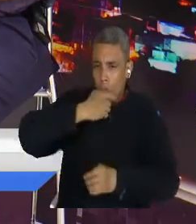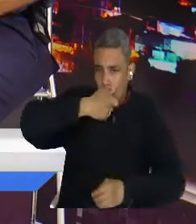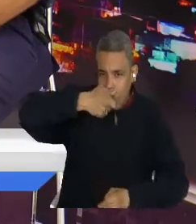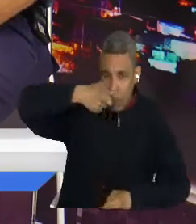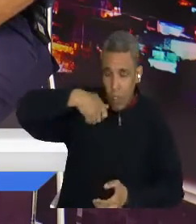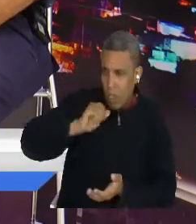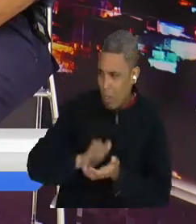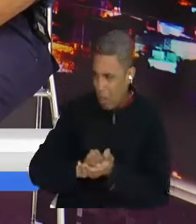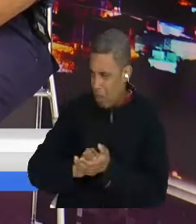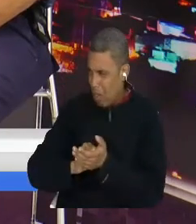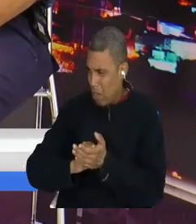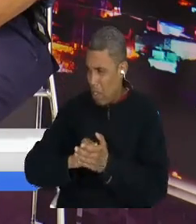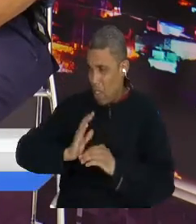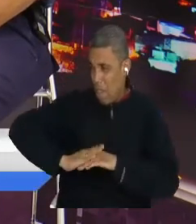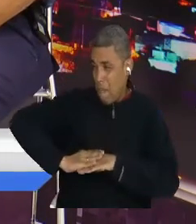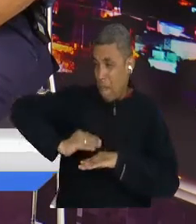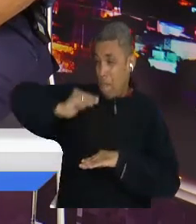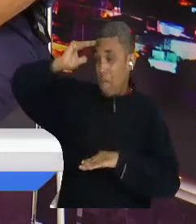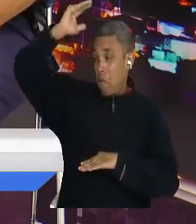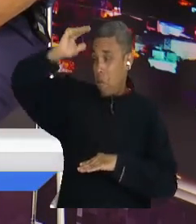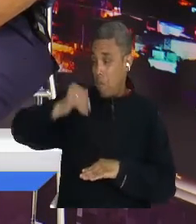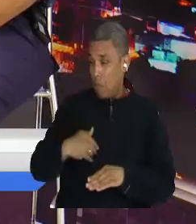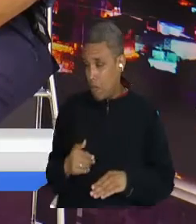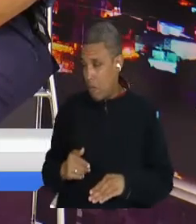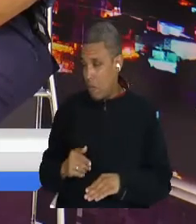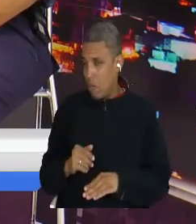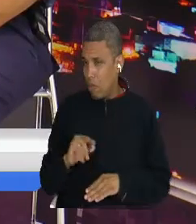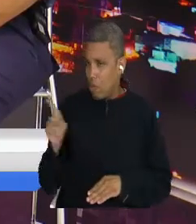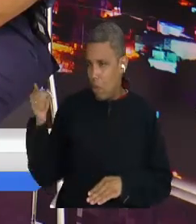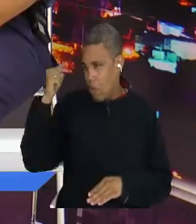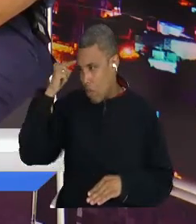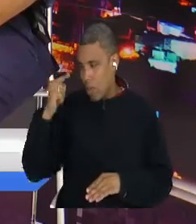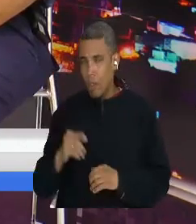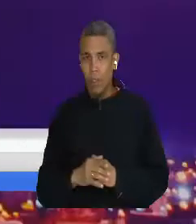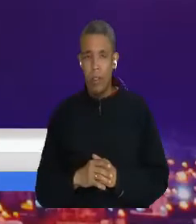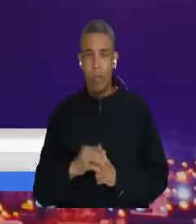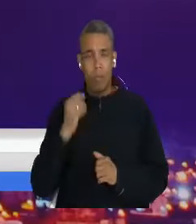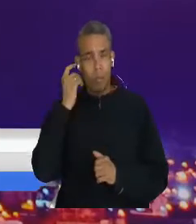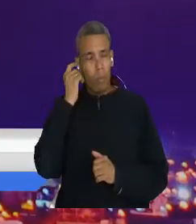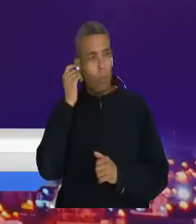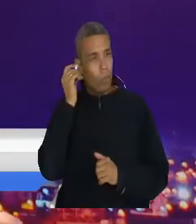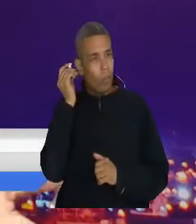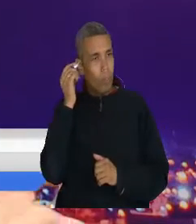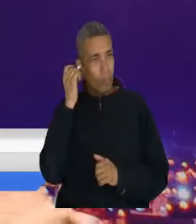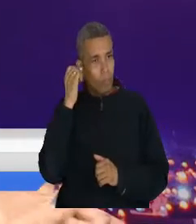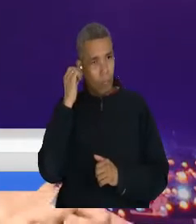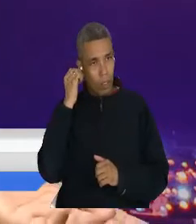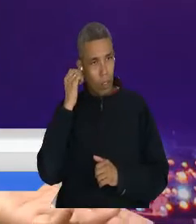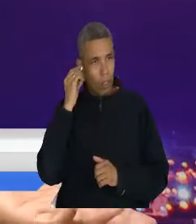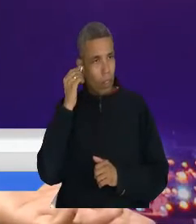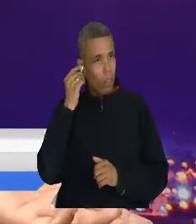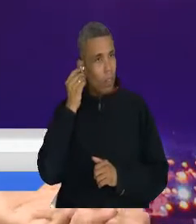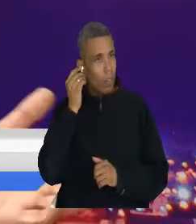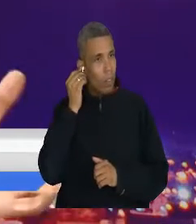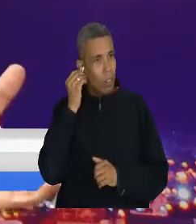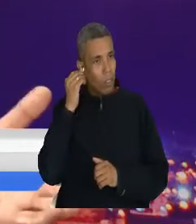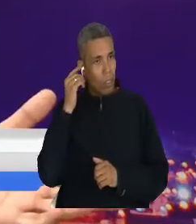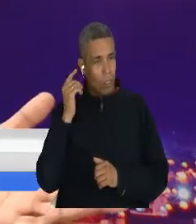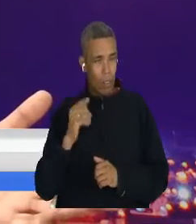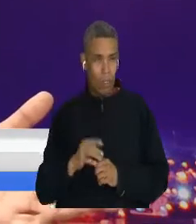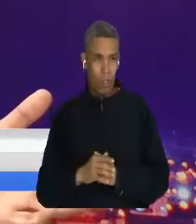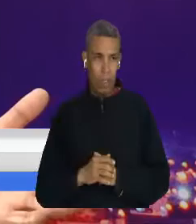Hoy es un ejercicio que no solamente se regula a través de la oferta, es decir, la producción de